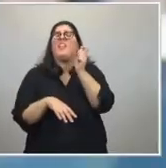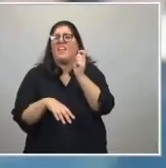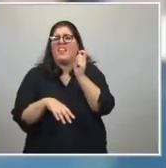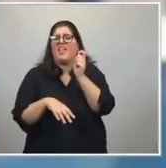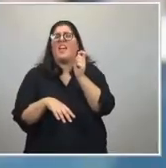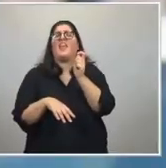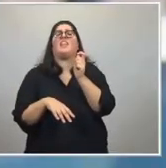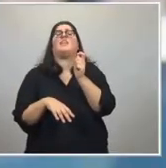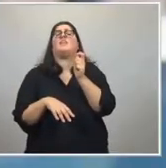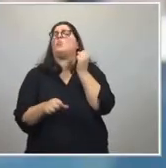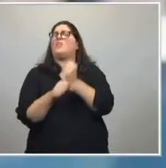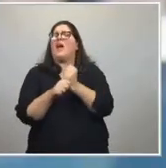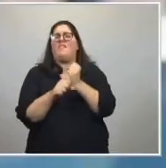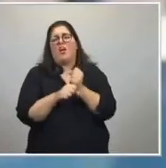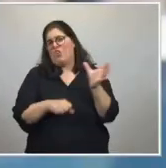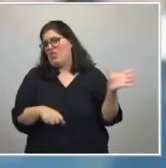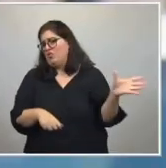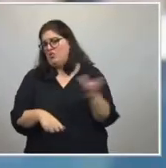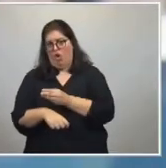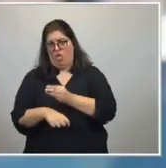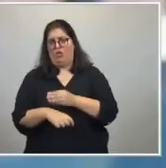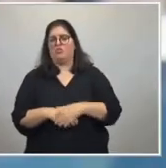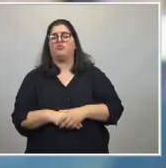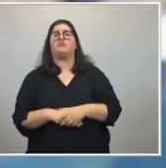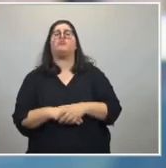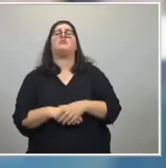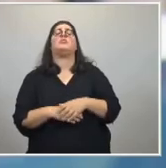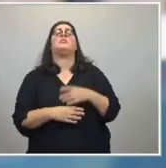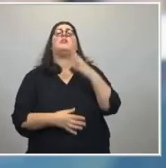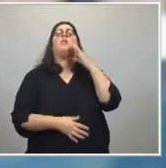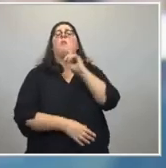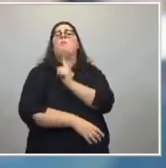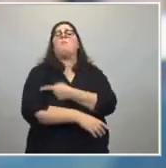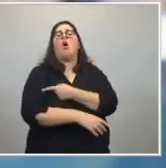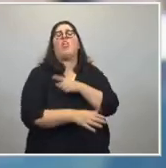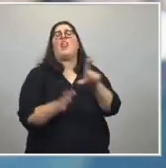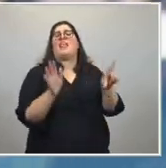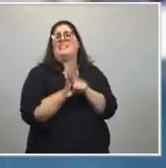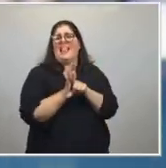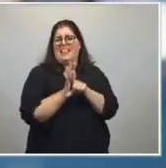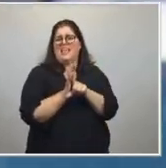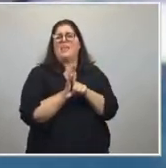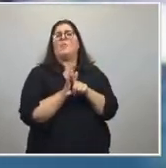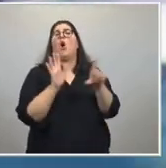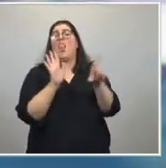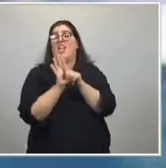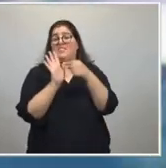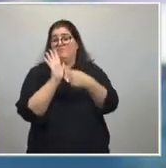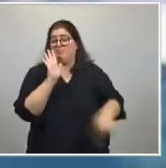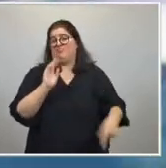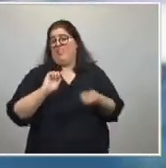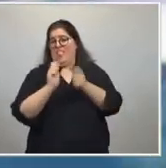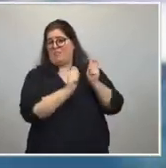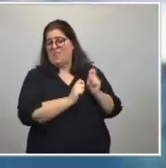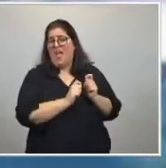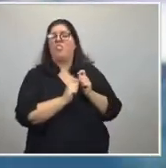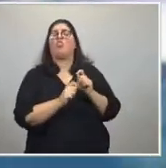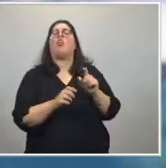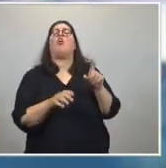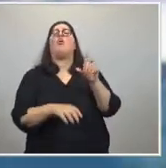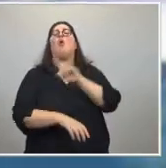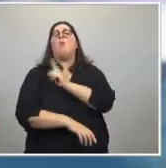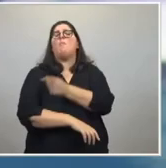y una tarea de todos. Del poder legislativo adaptando las leyes, del poder